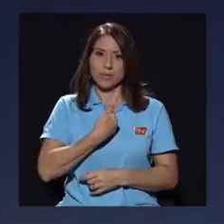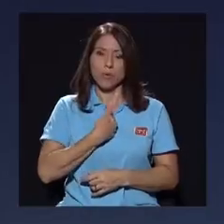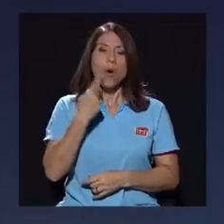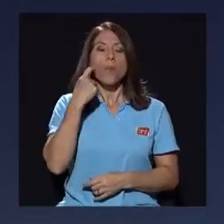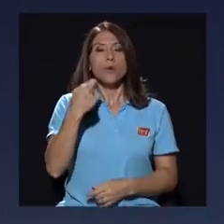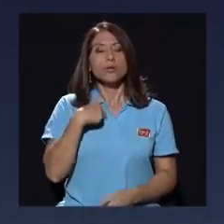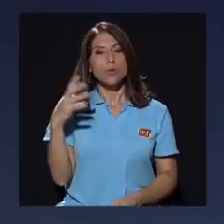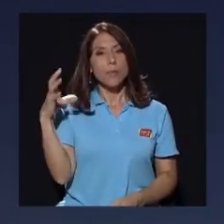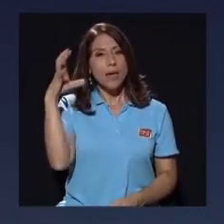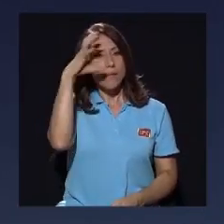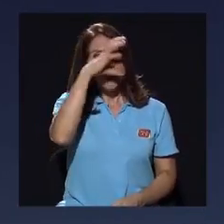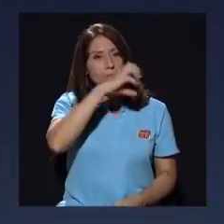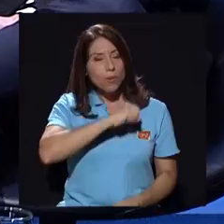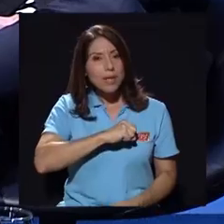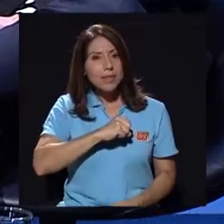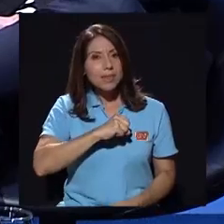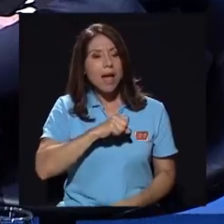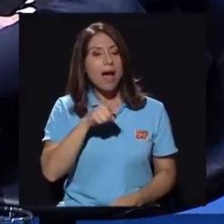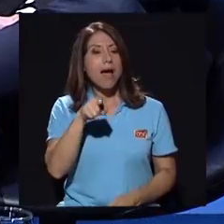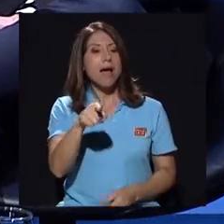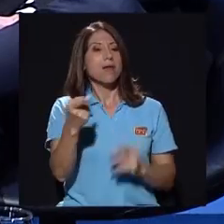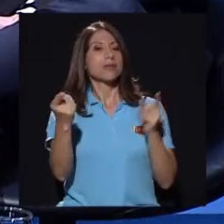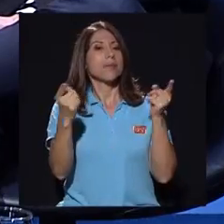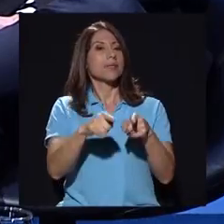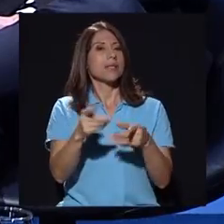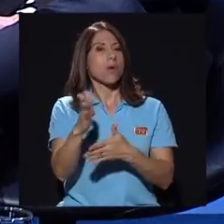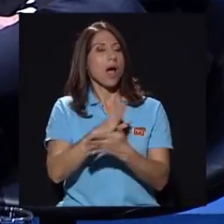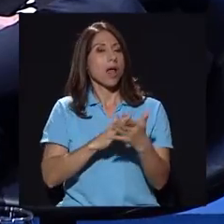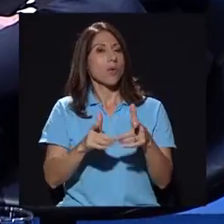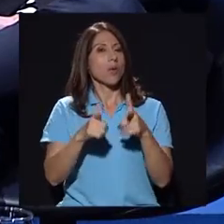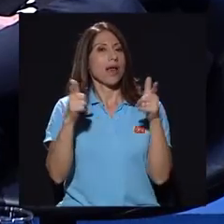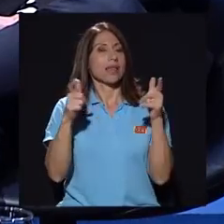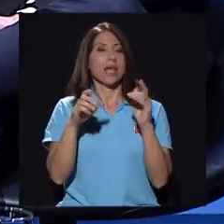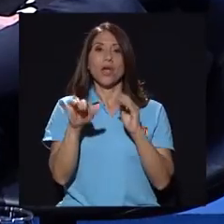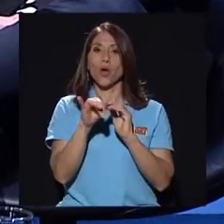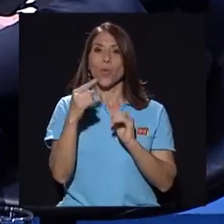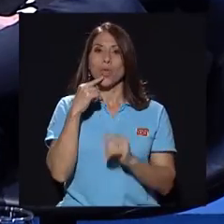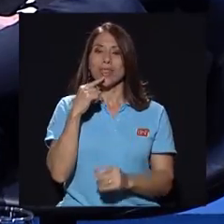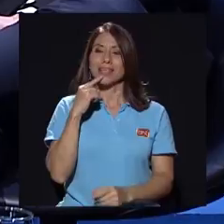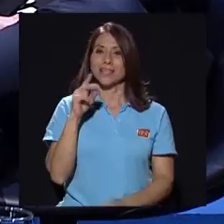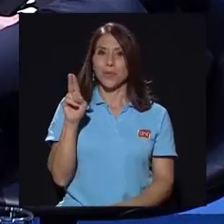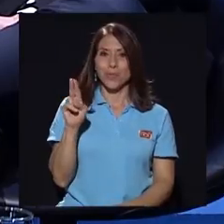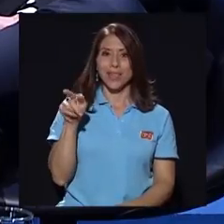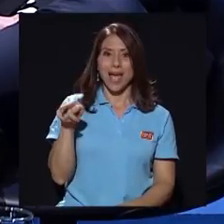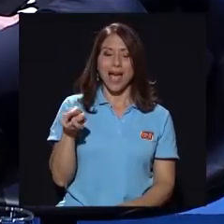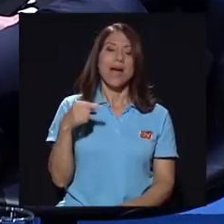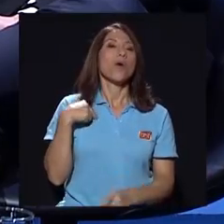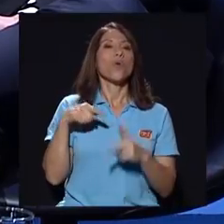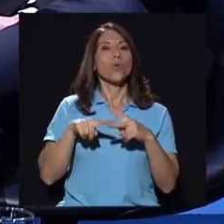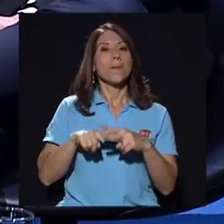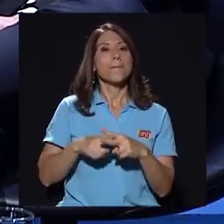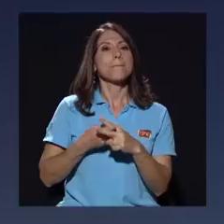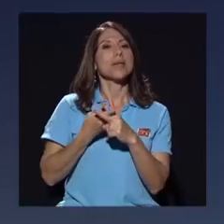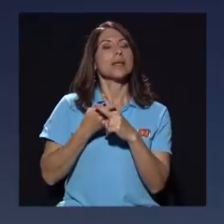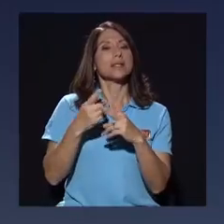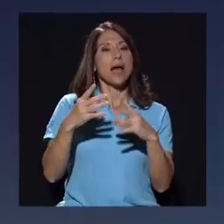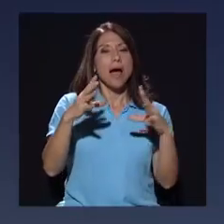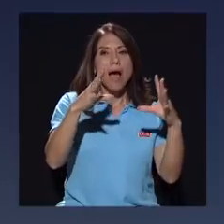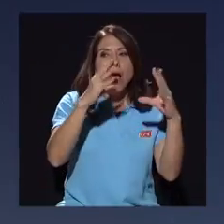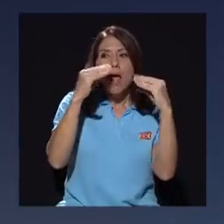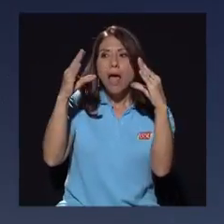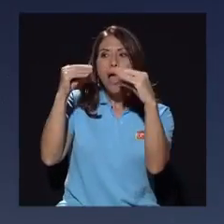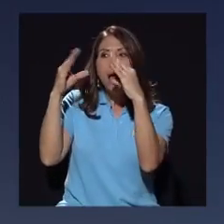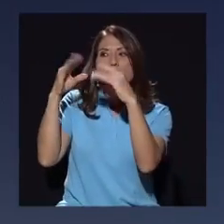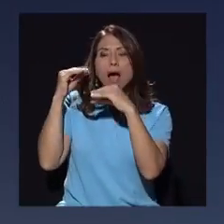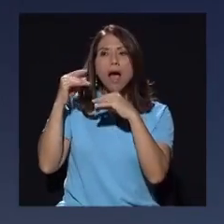sí estimaba, sí me daba cuenta, detrás de esto hay algo muy grande. Como dice Hulda, uno empieza a recibir información que le valida